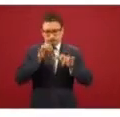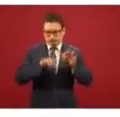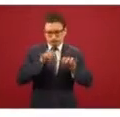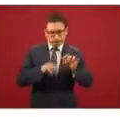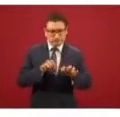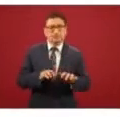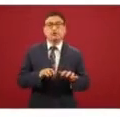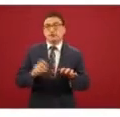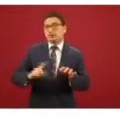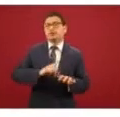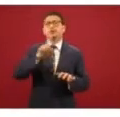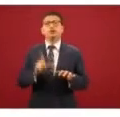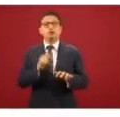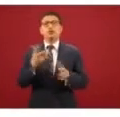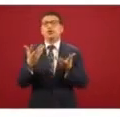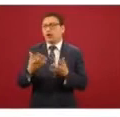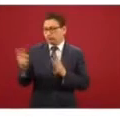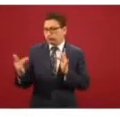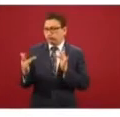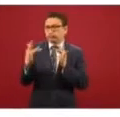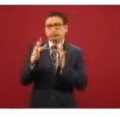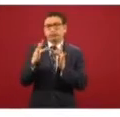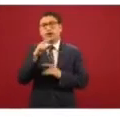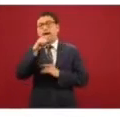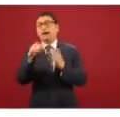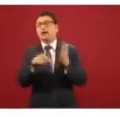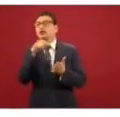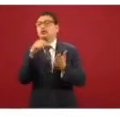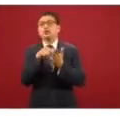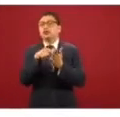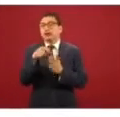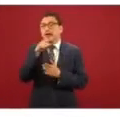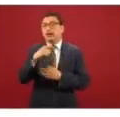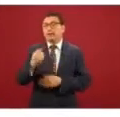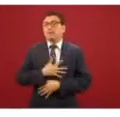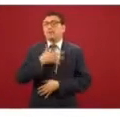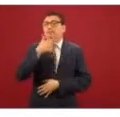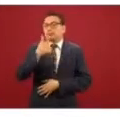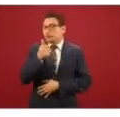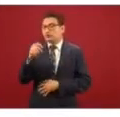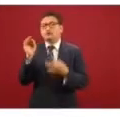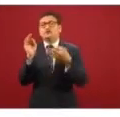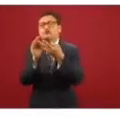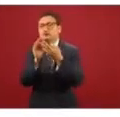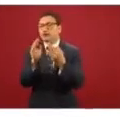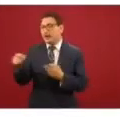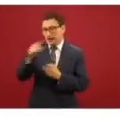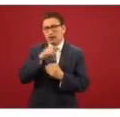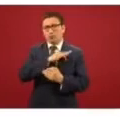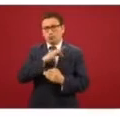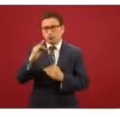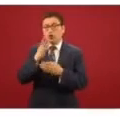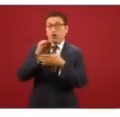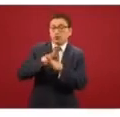y vamos a canalizarlo al centro de bienestar que podrá atenderlo en la sucursal